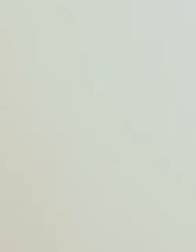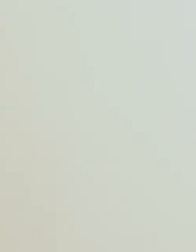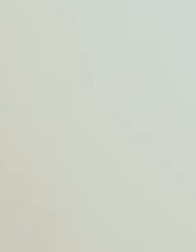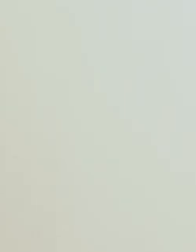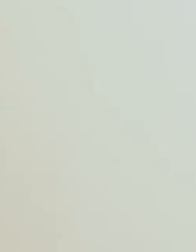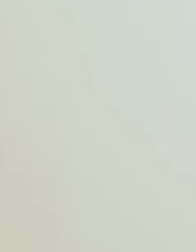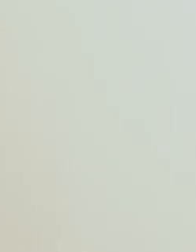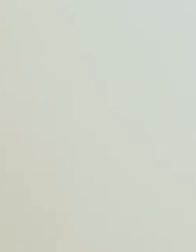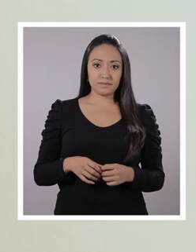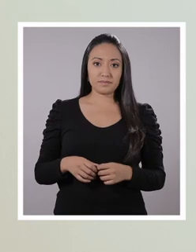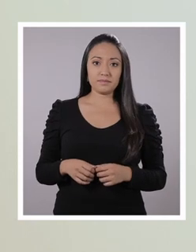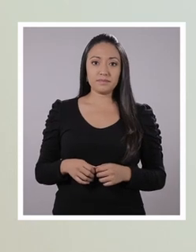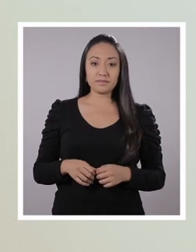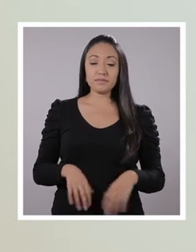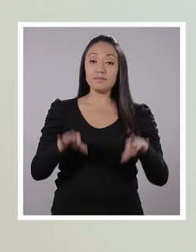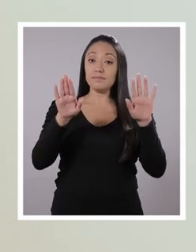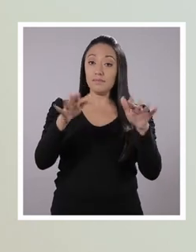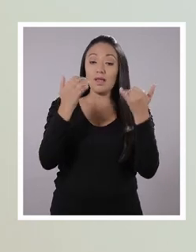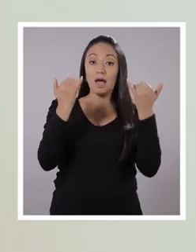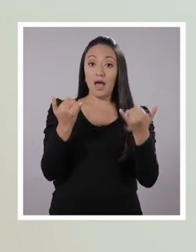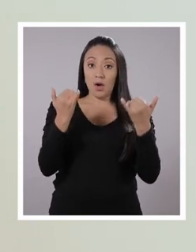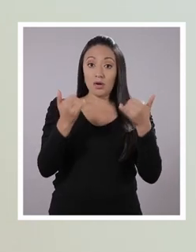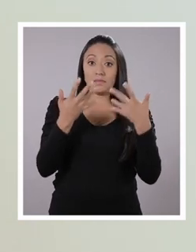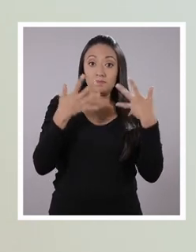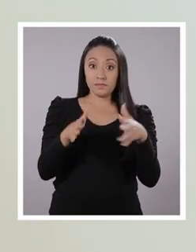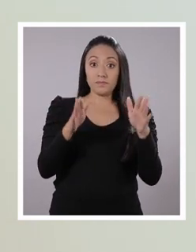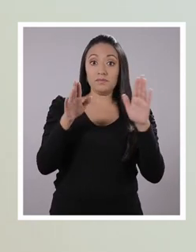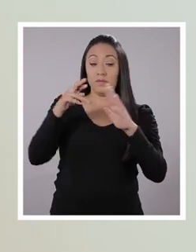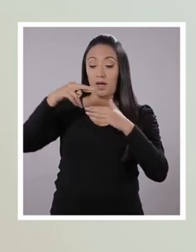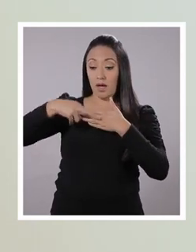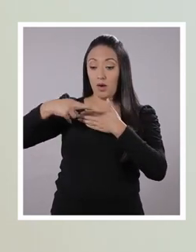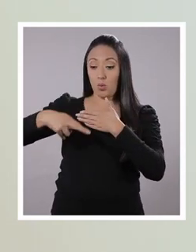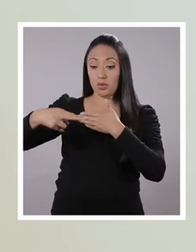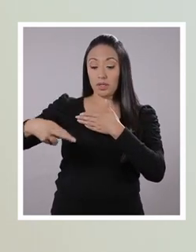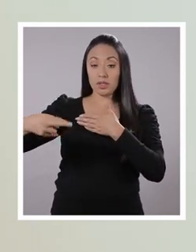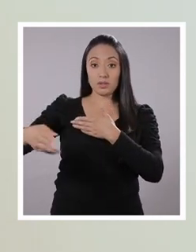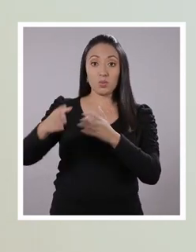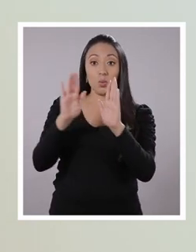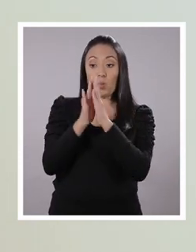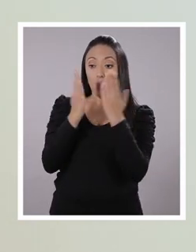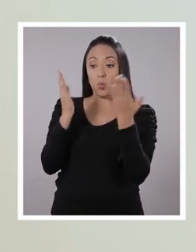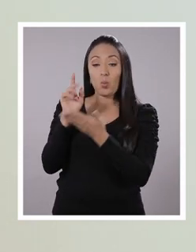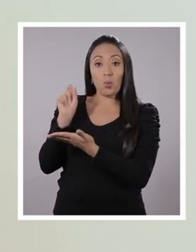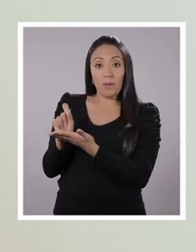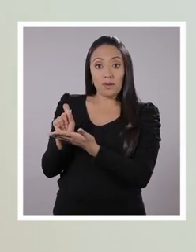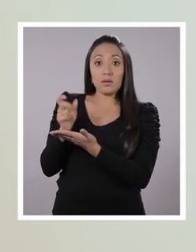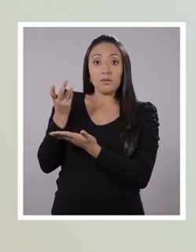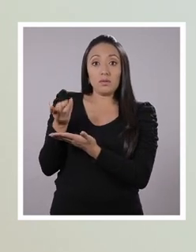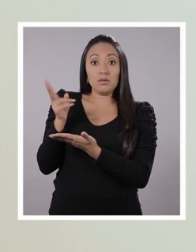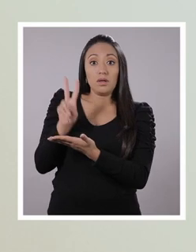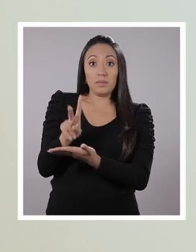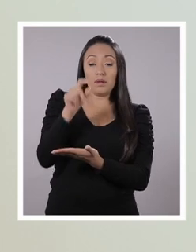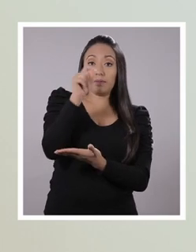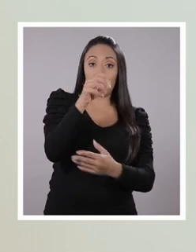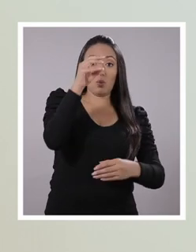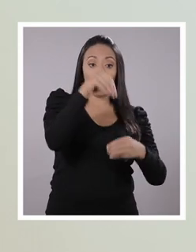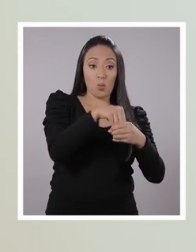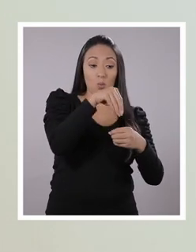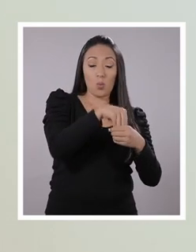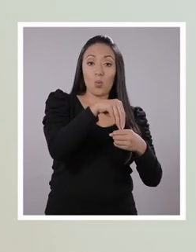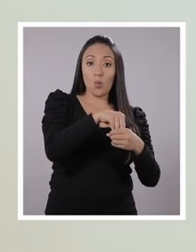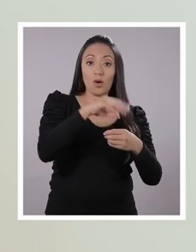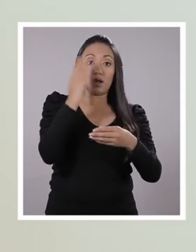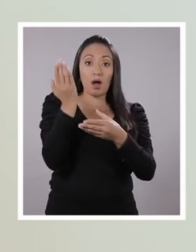¿Verdad? Entonces se me ocurrió una gran idea. ¿Qué les parece si además de llevar un registro en su cuaderno, llevamos un registro que